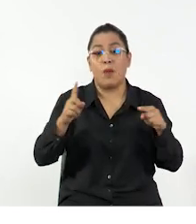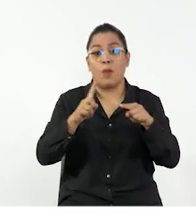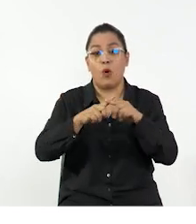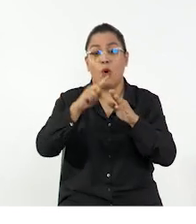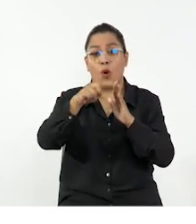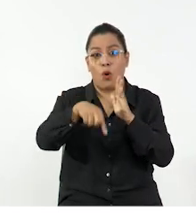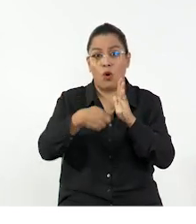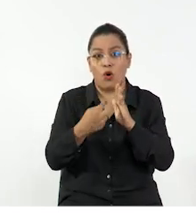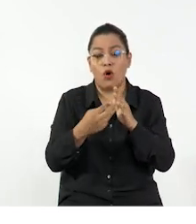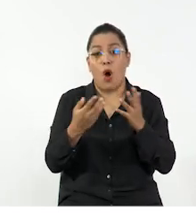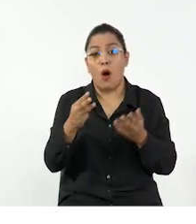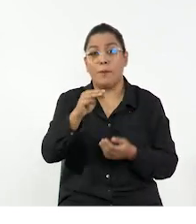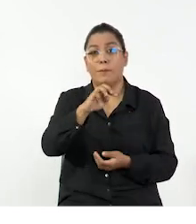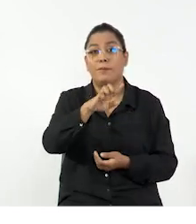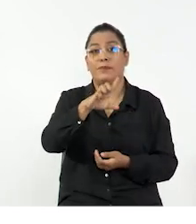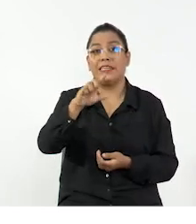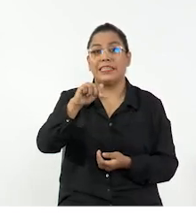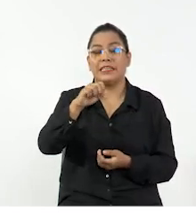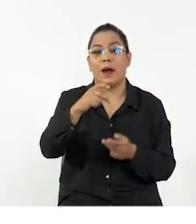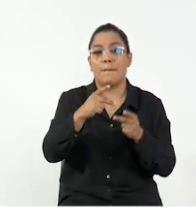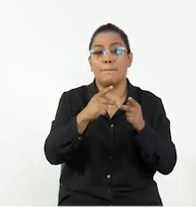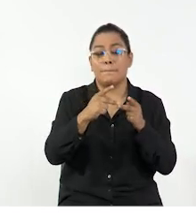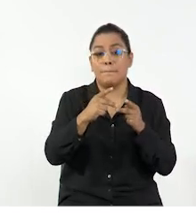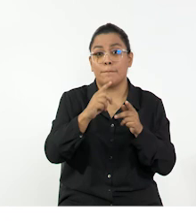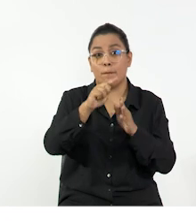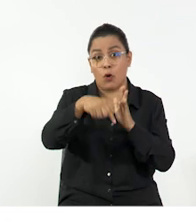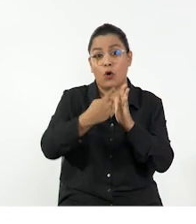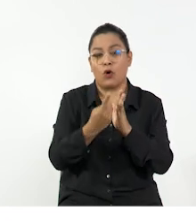kilómetros por hora, e incluso mías por hora.